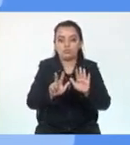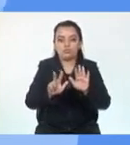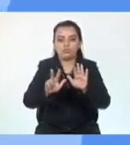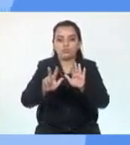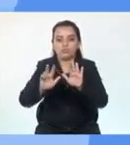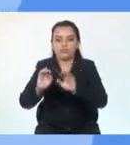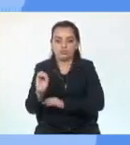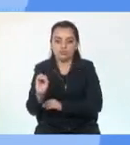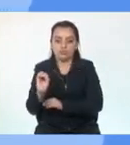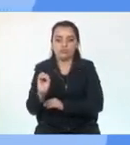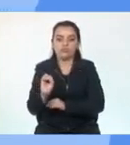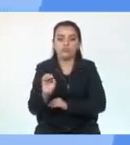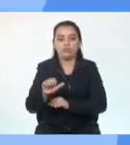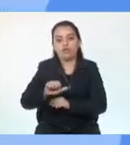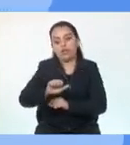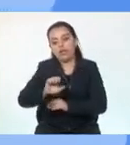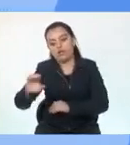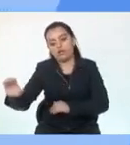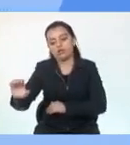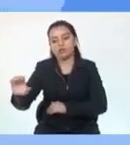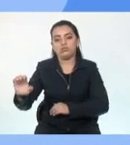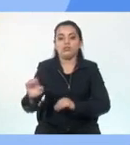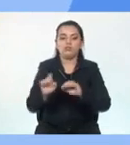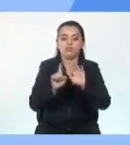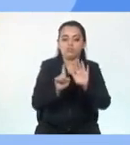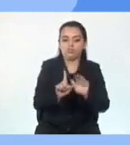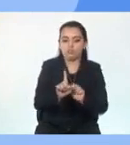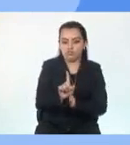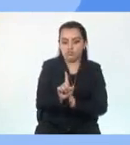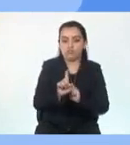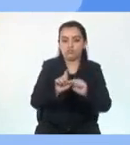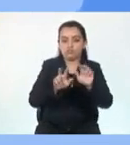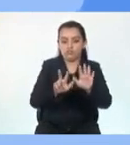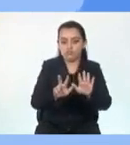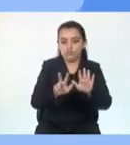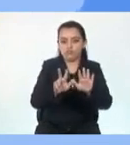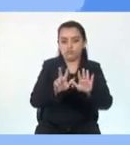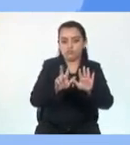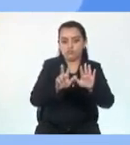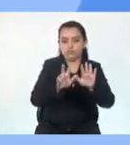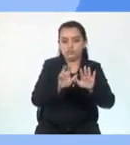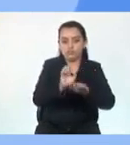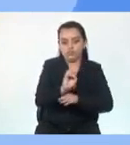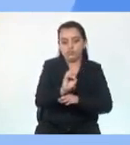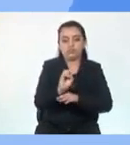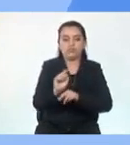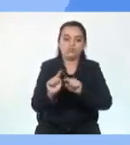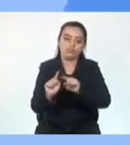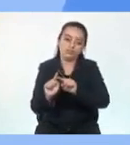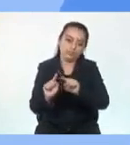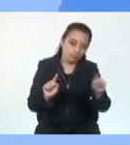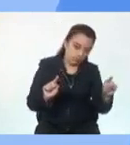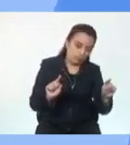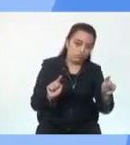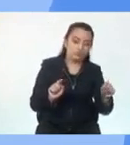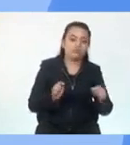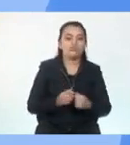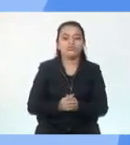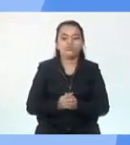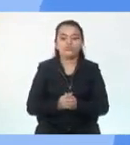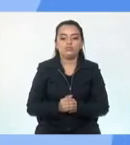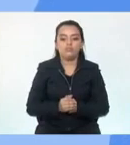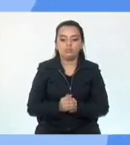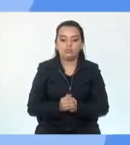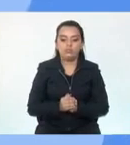decir, es la distancia que hay entre un lugar cualquiera de la Tierra y el meridiano de Greenwich. La